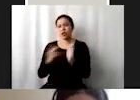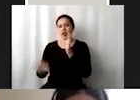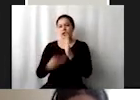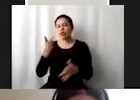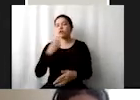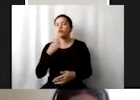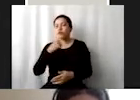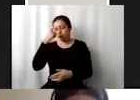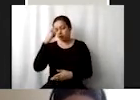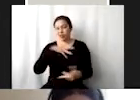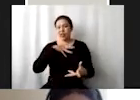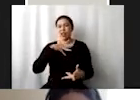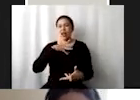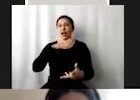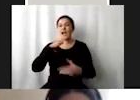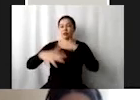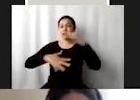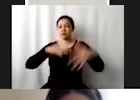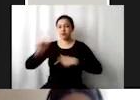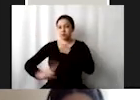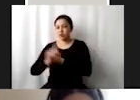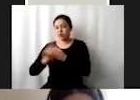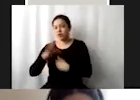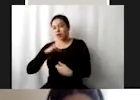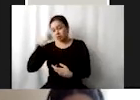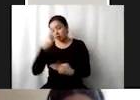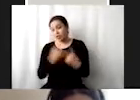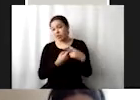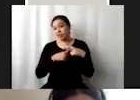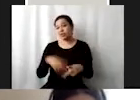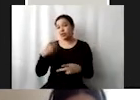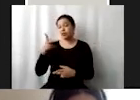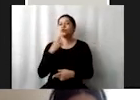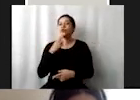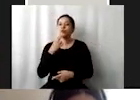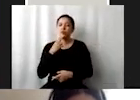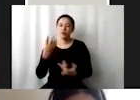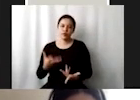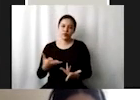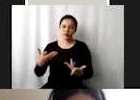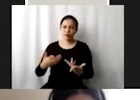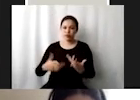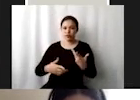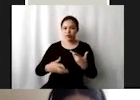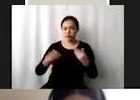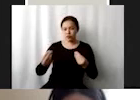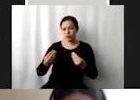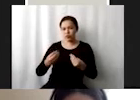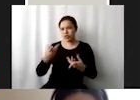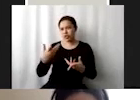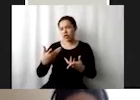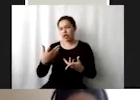evite los desastres ambientales que tenemos a raíz de su uso descabellado en las últimas décadas